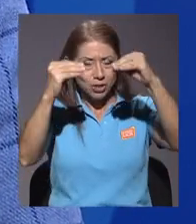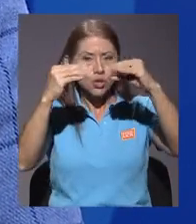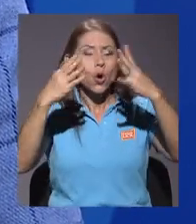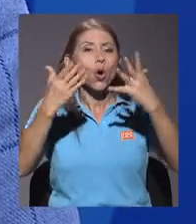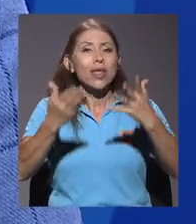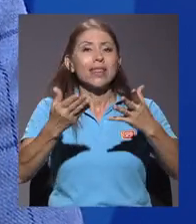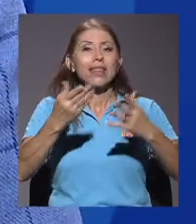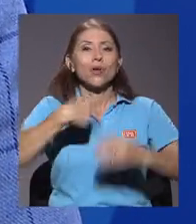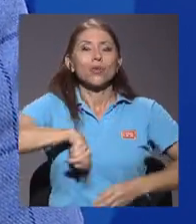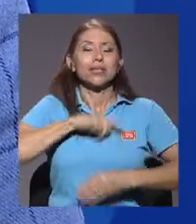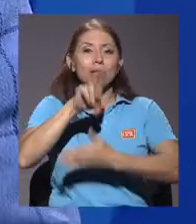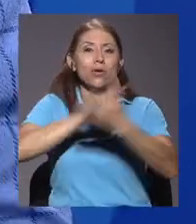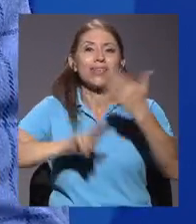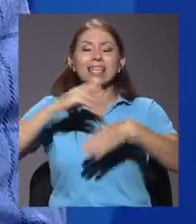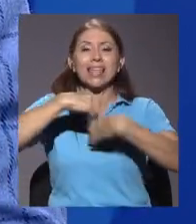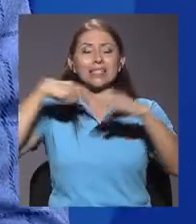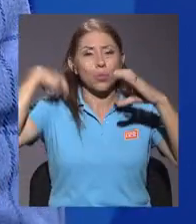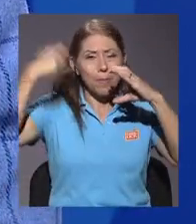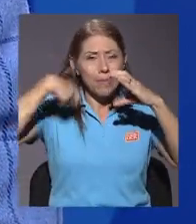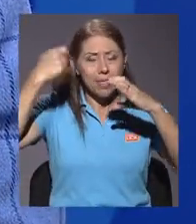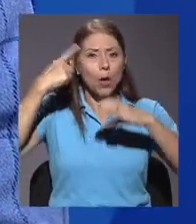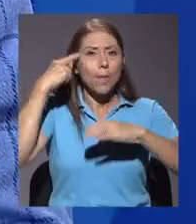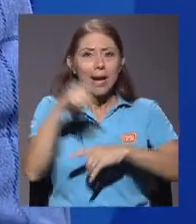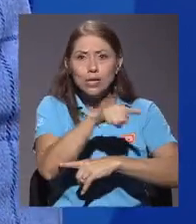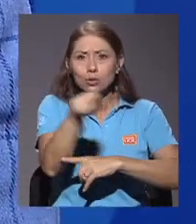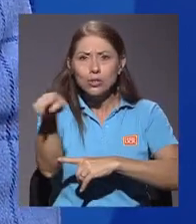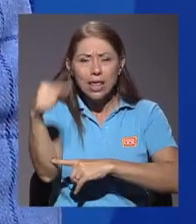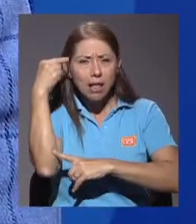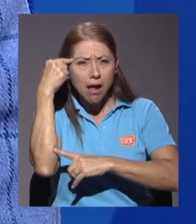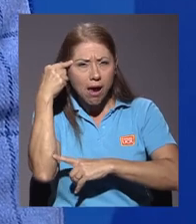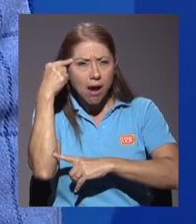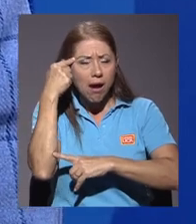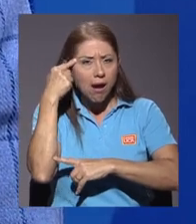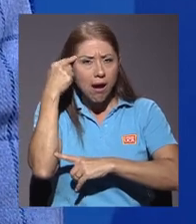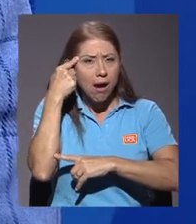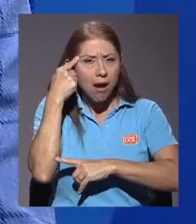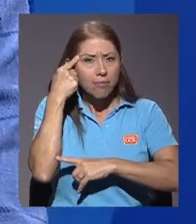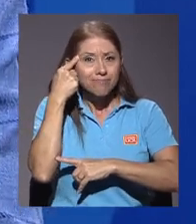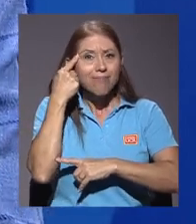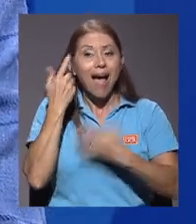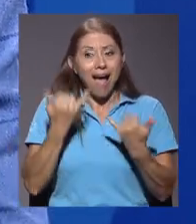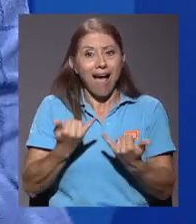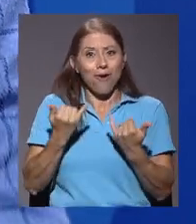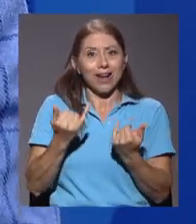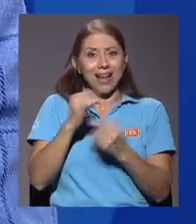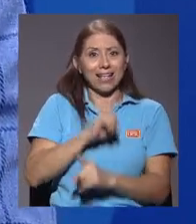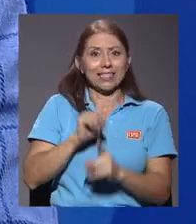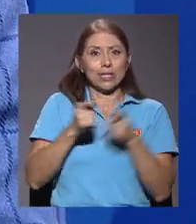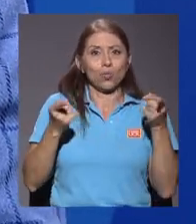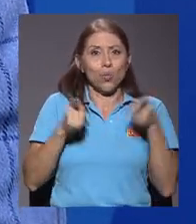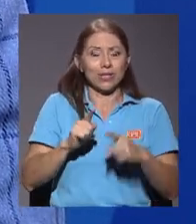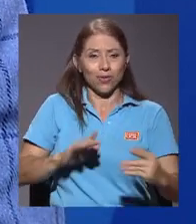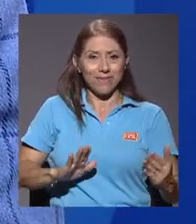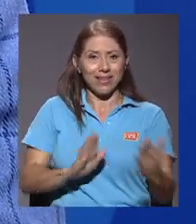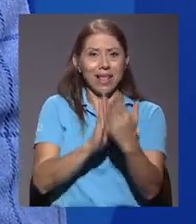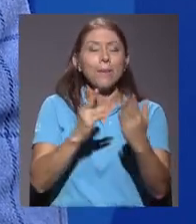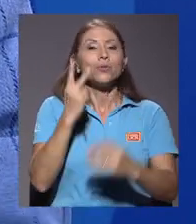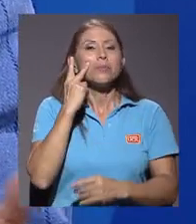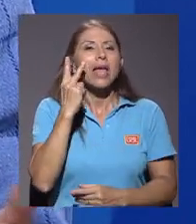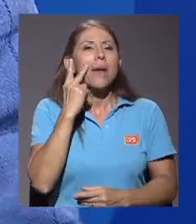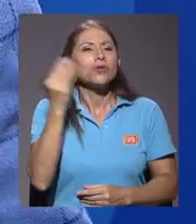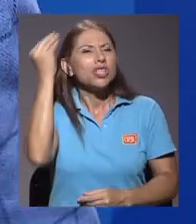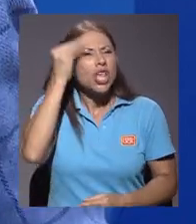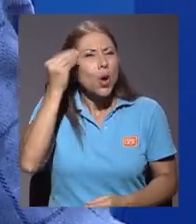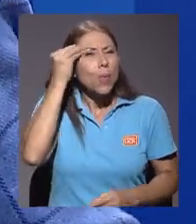produjo el siguiente audiovisual que hace un llamado a la reflexión, sobre todo ante la coyuntura que enfrentamos en estos momentos.